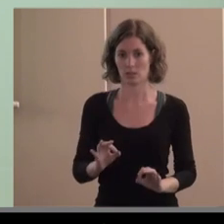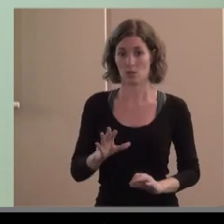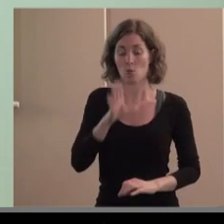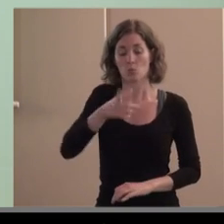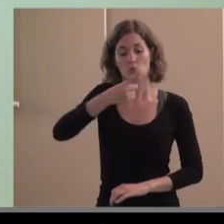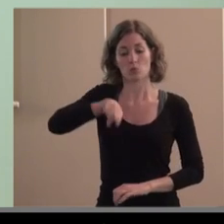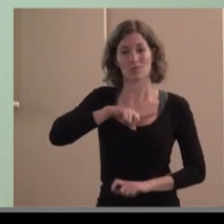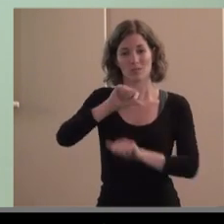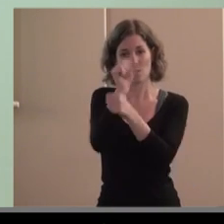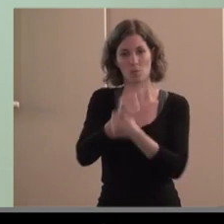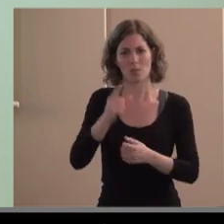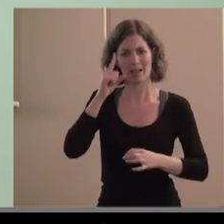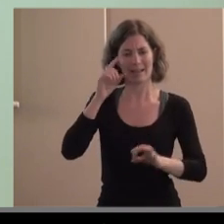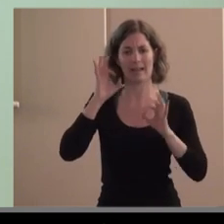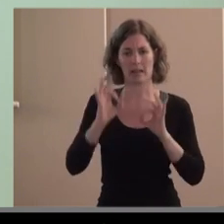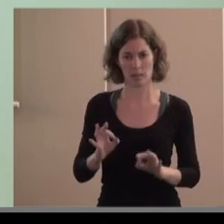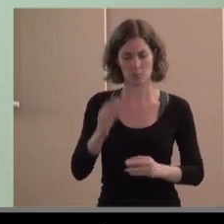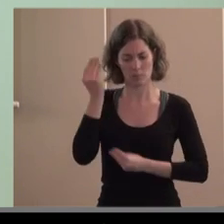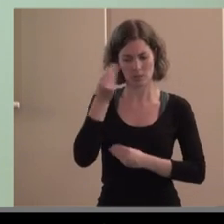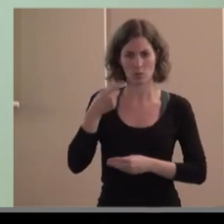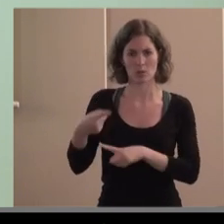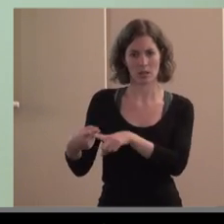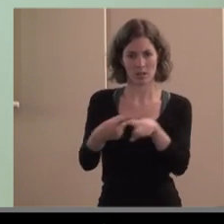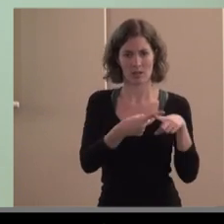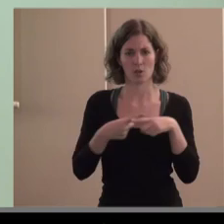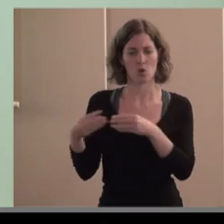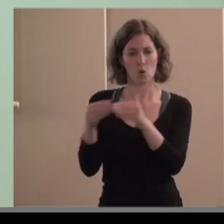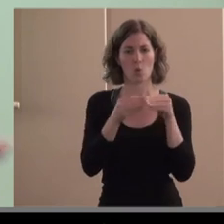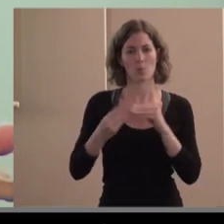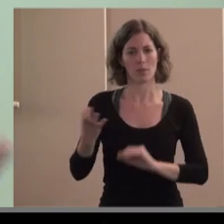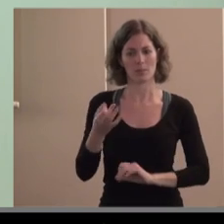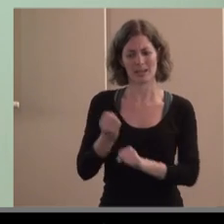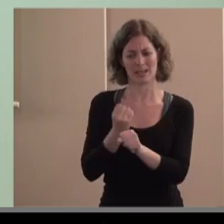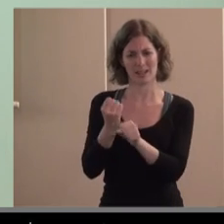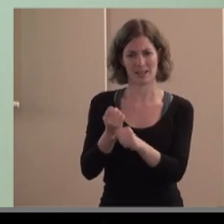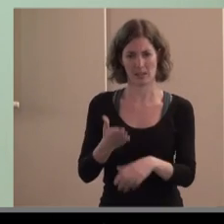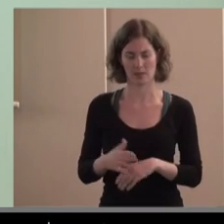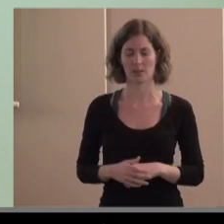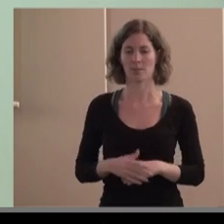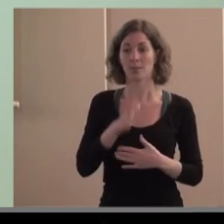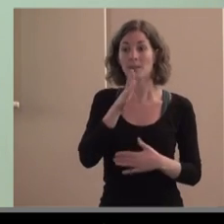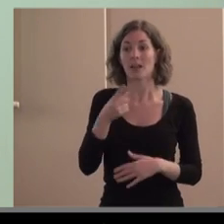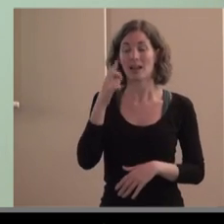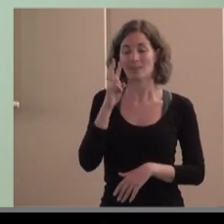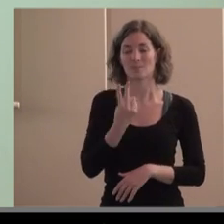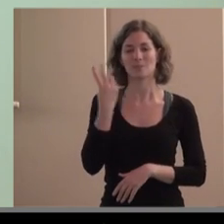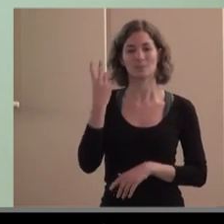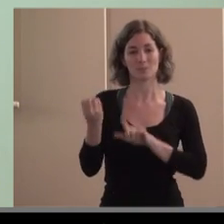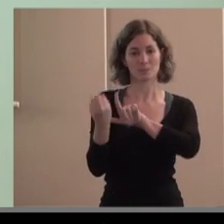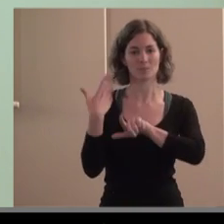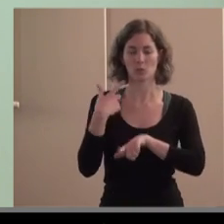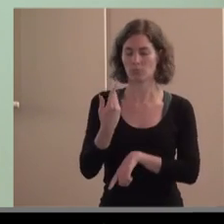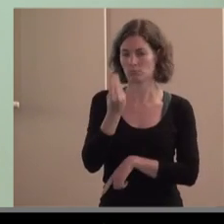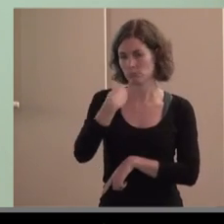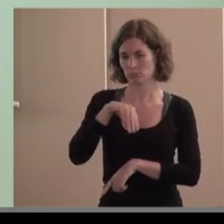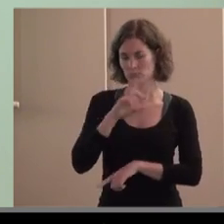pensamos que esta es una fórmula que hay que compartir y hay que trabajar voy a obviar rápidamente esto porque sin